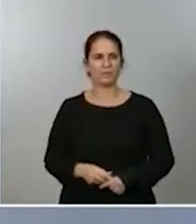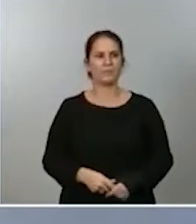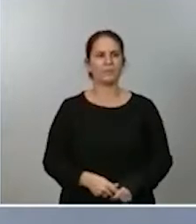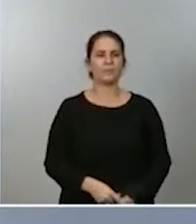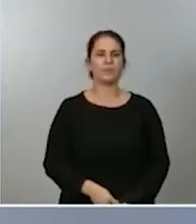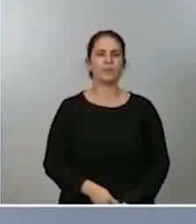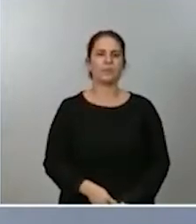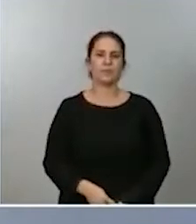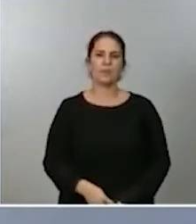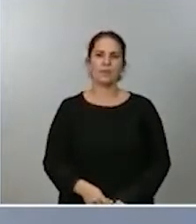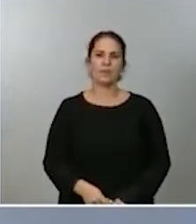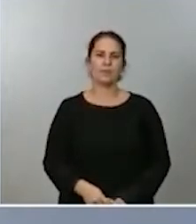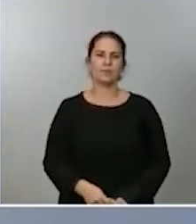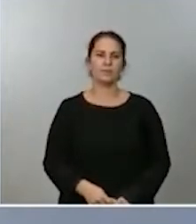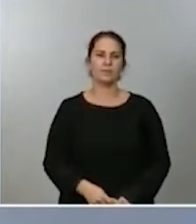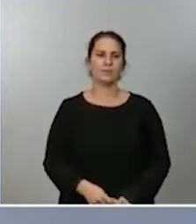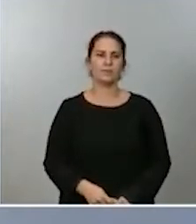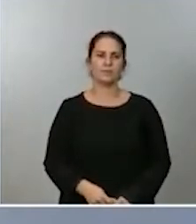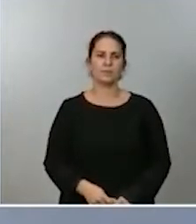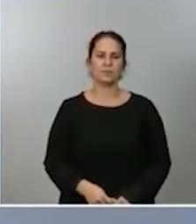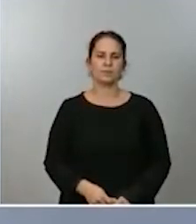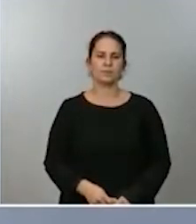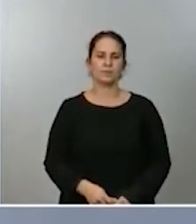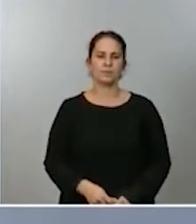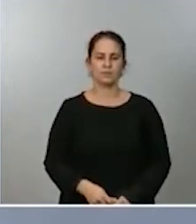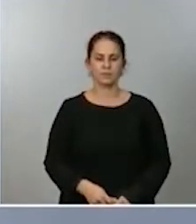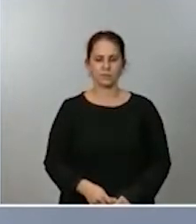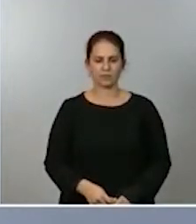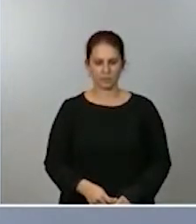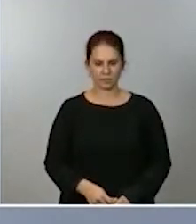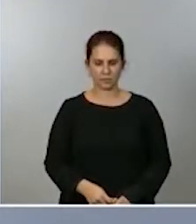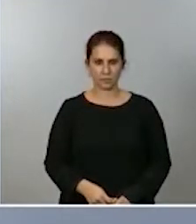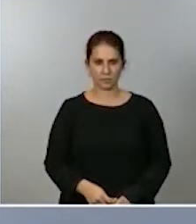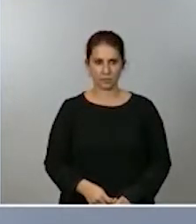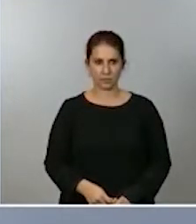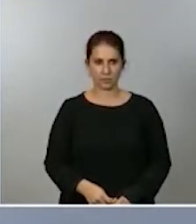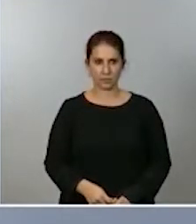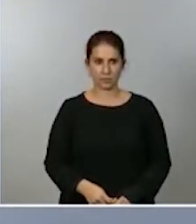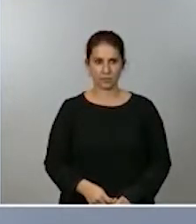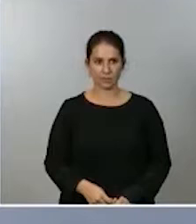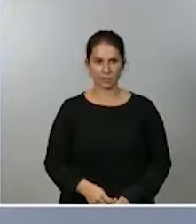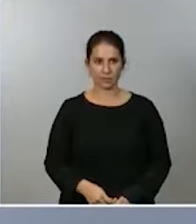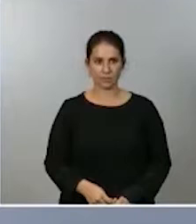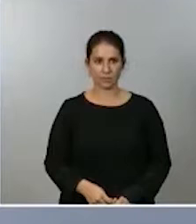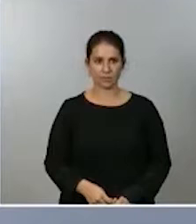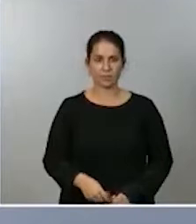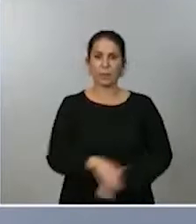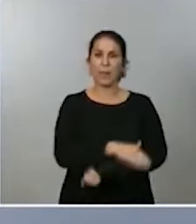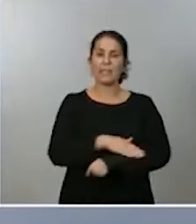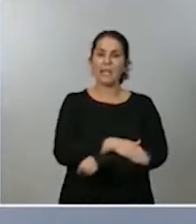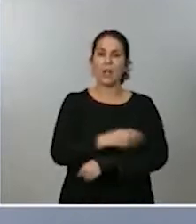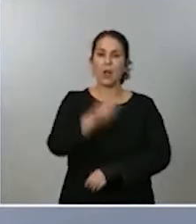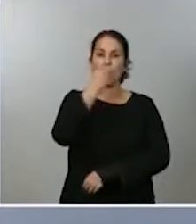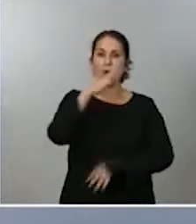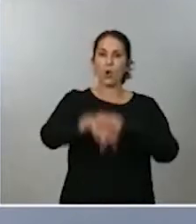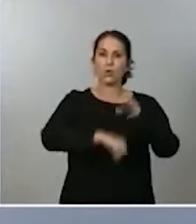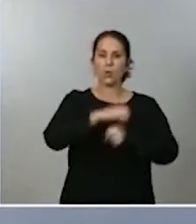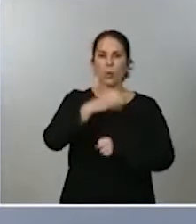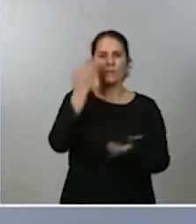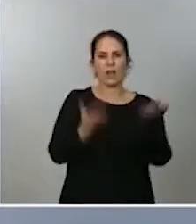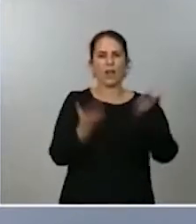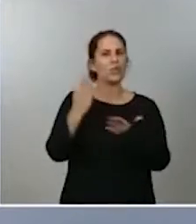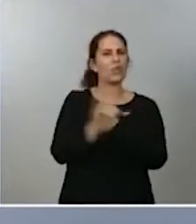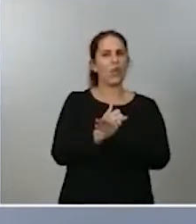hemos valorado del Ministerio de Consumo todas las posibles implicaciones y consecuencias derivadas de nuestra norma de tipo